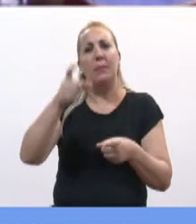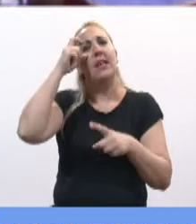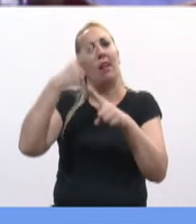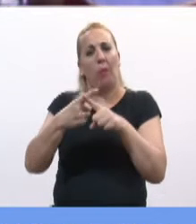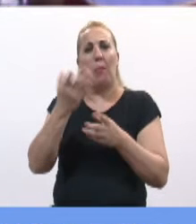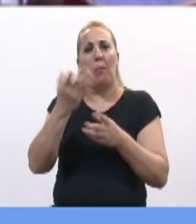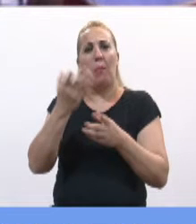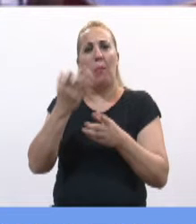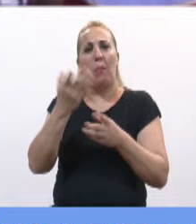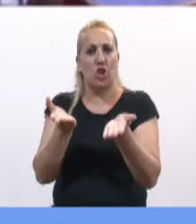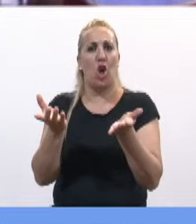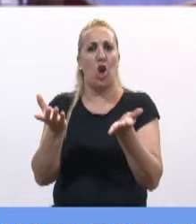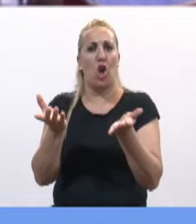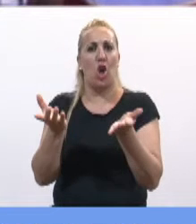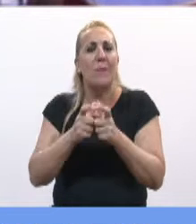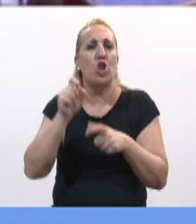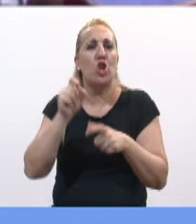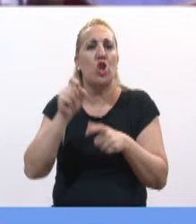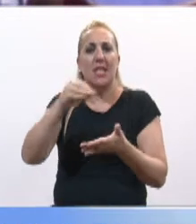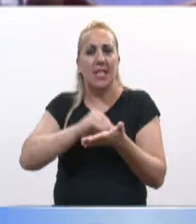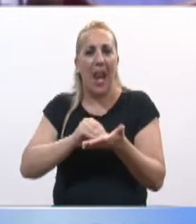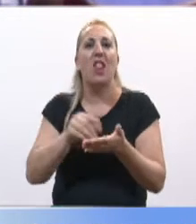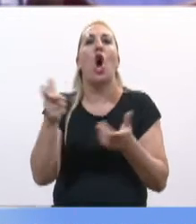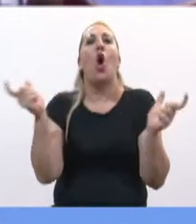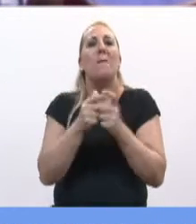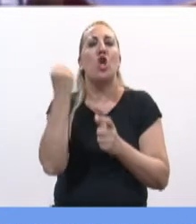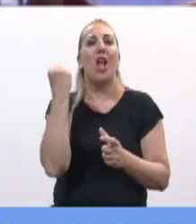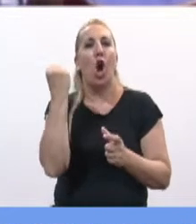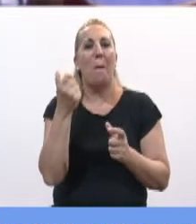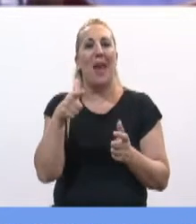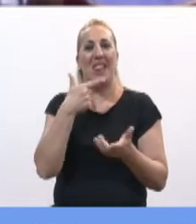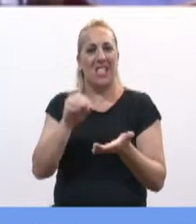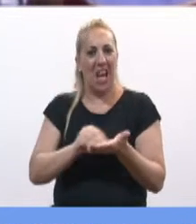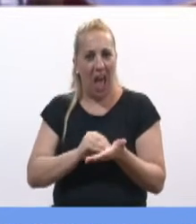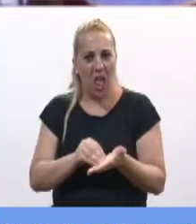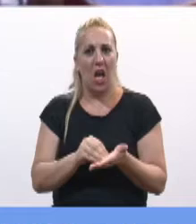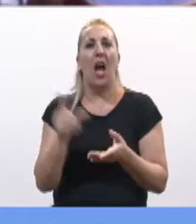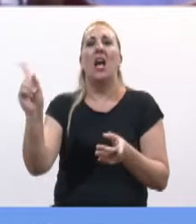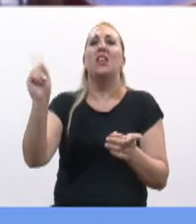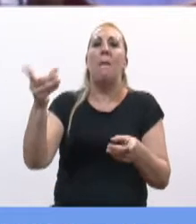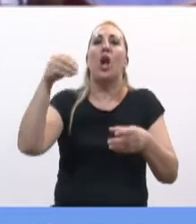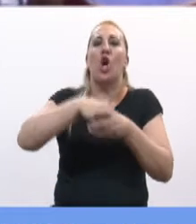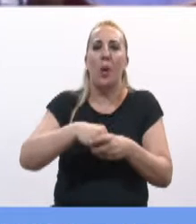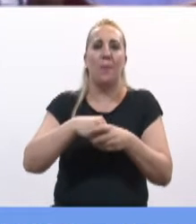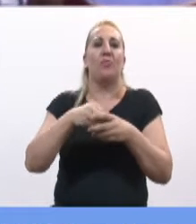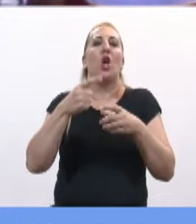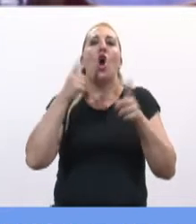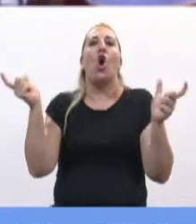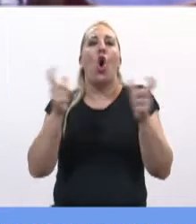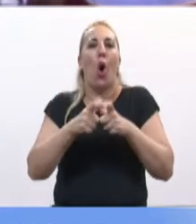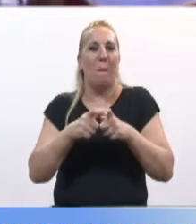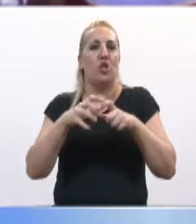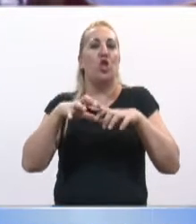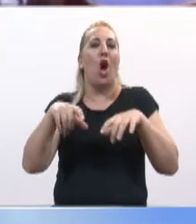la Comisión Bicameral de Reforma al Estado,